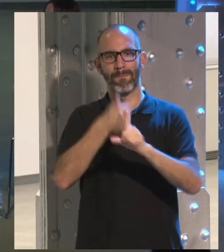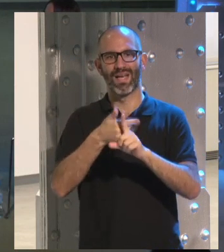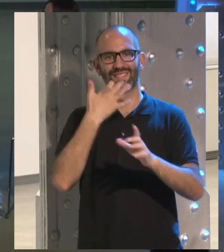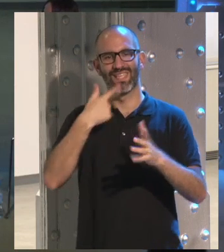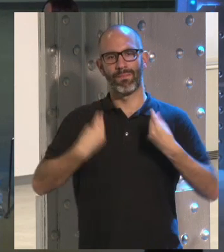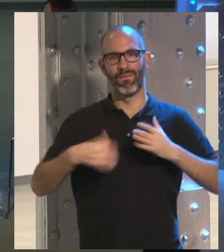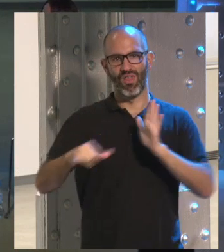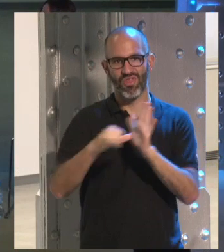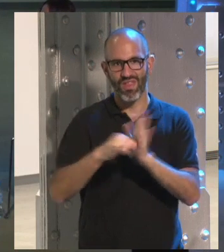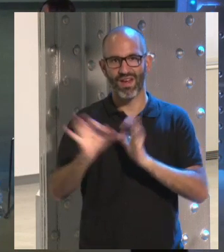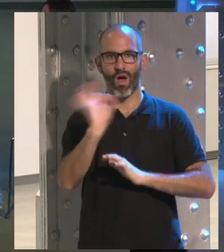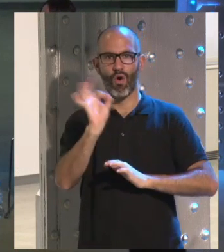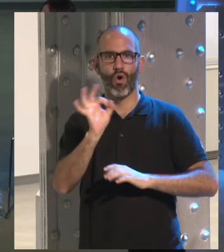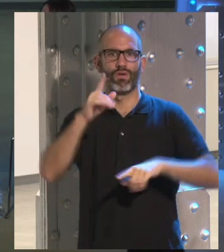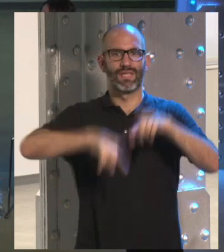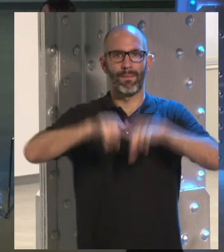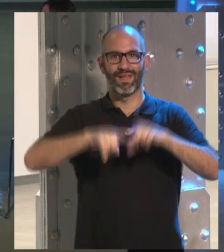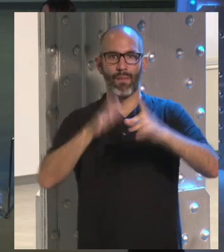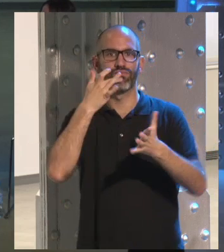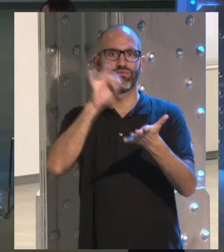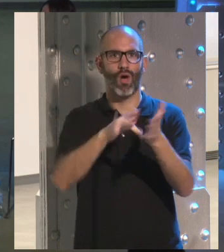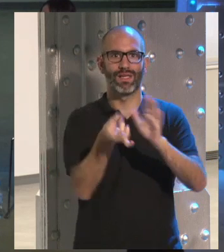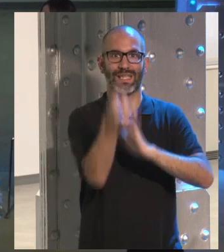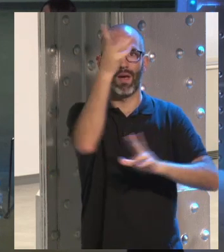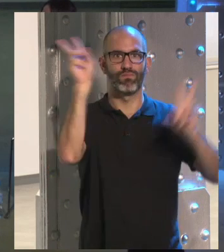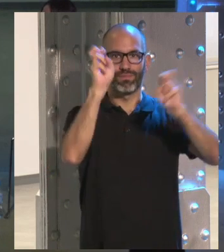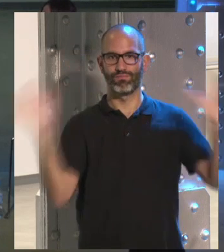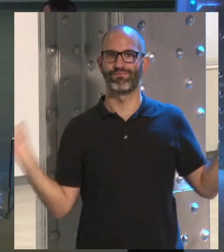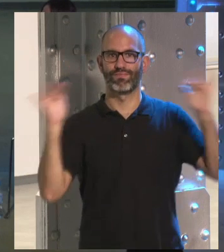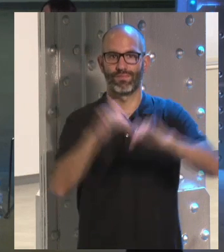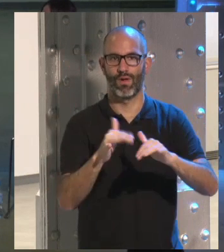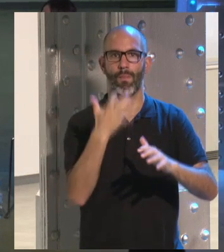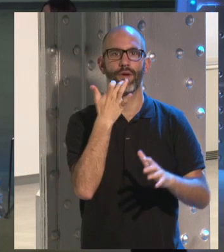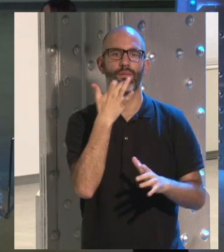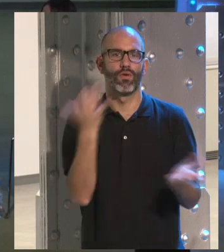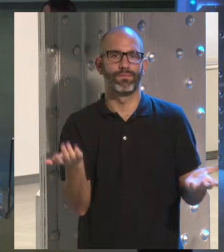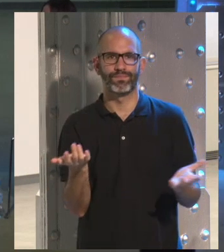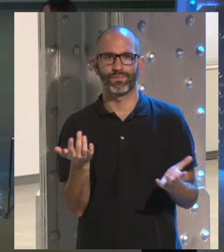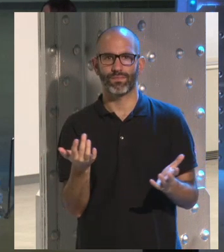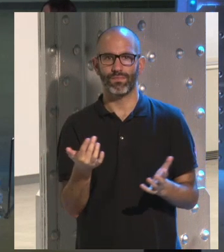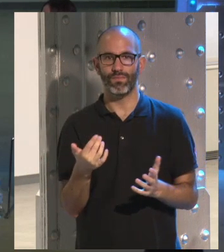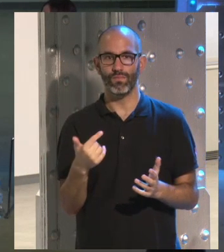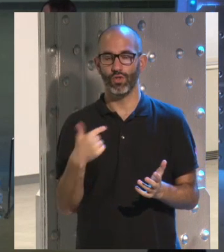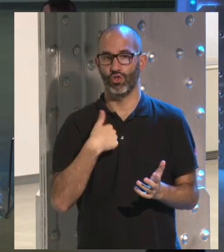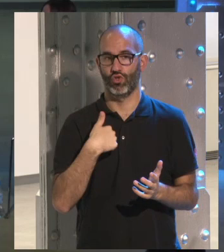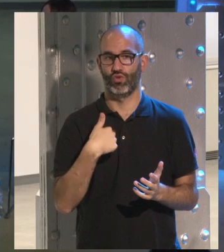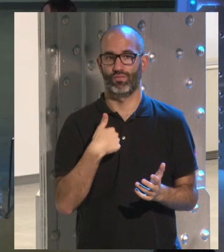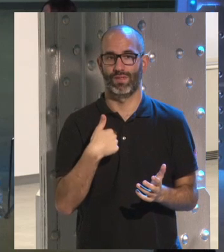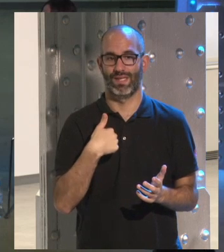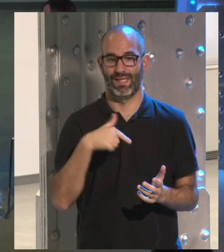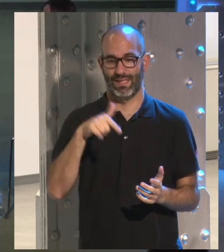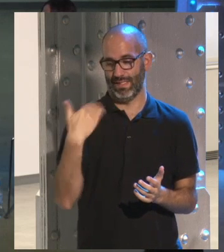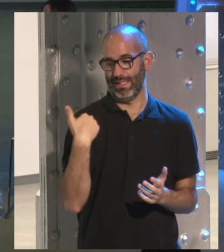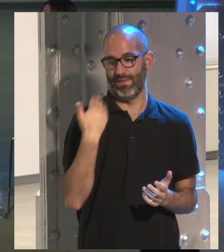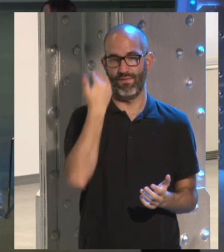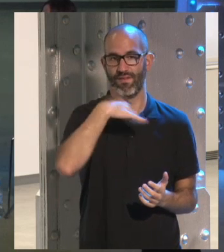o la capacidad de liderazgo de los convocantes. Este fin de semana estoy, por suerte, porque yo creo que es una cosa en